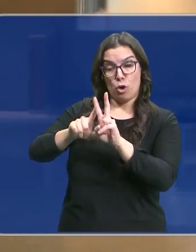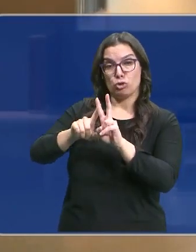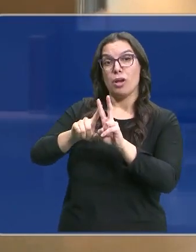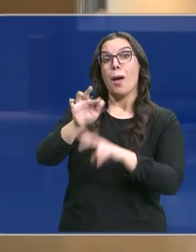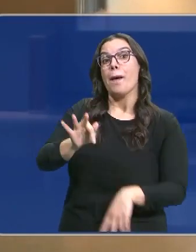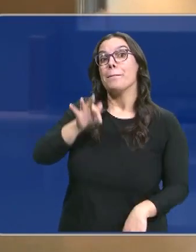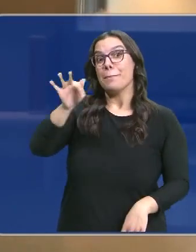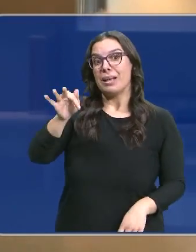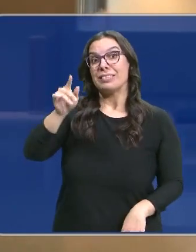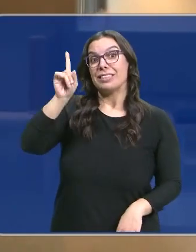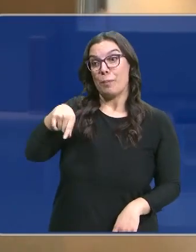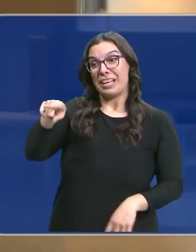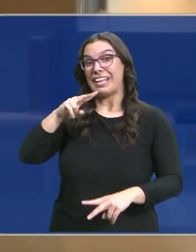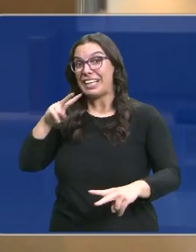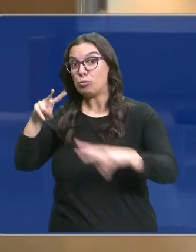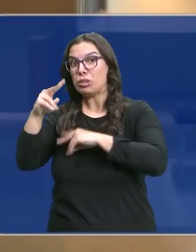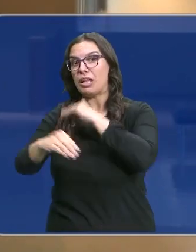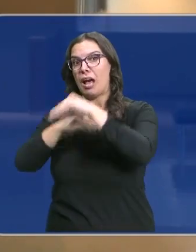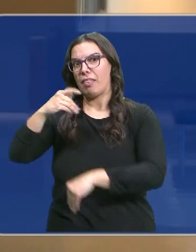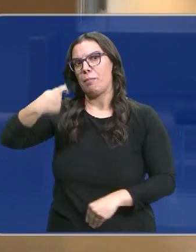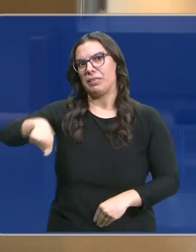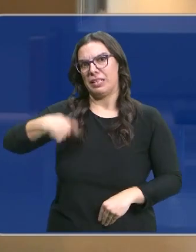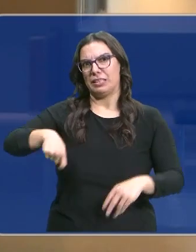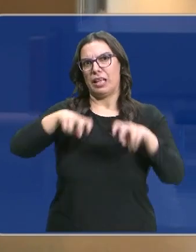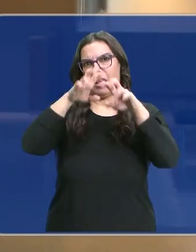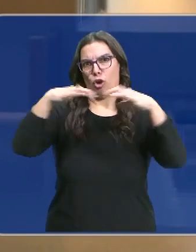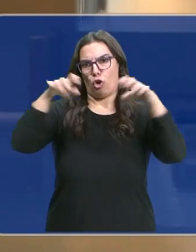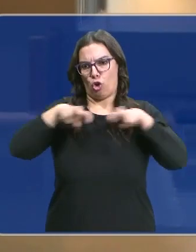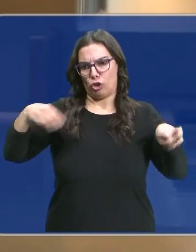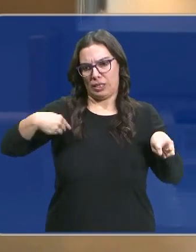cómo ha reaccionado en ese momento el presidente de las Cortes.